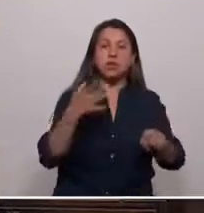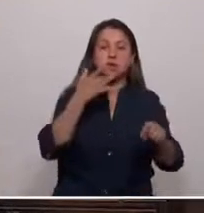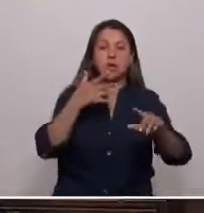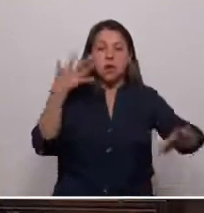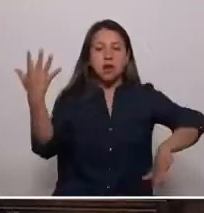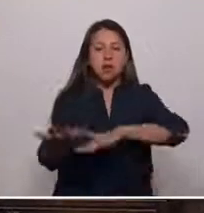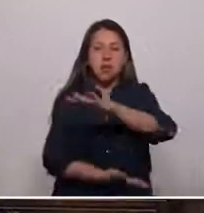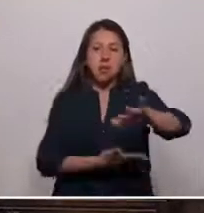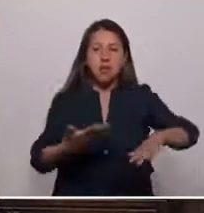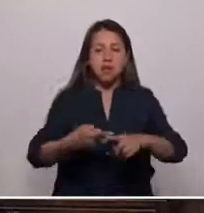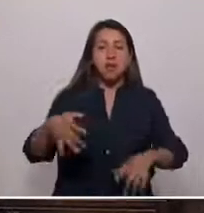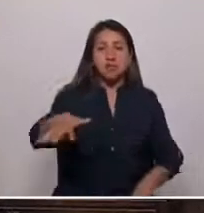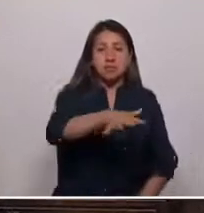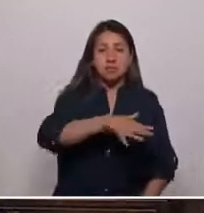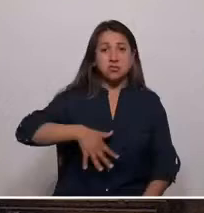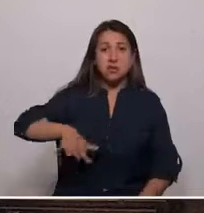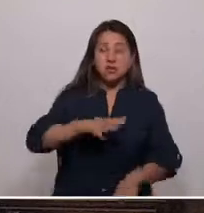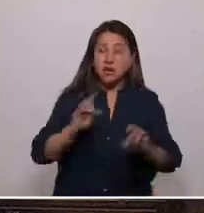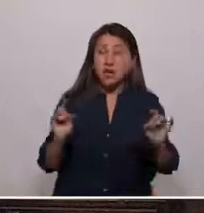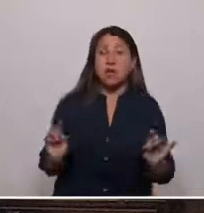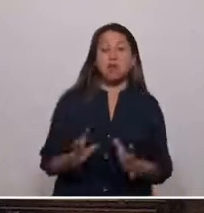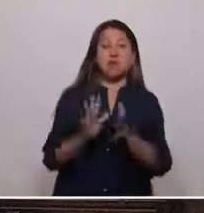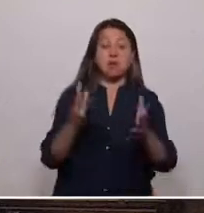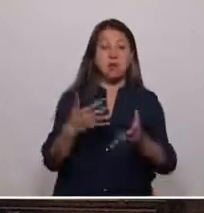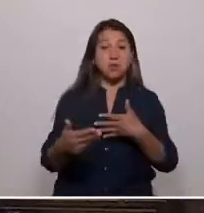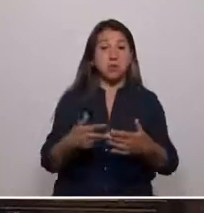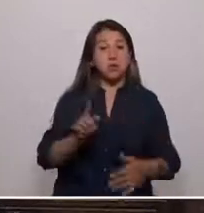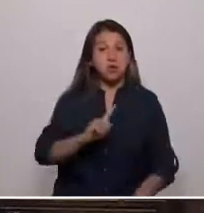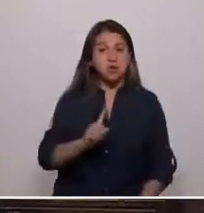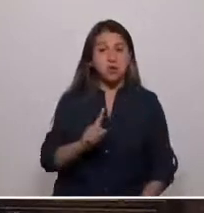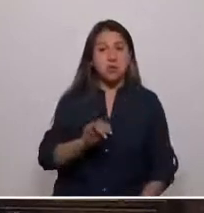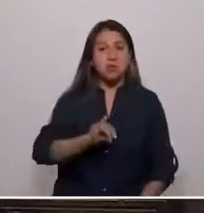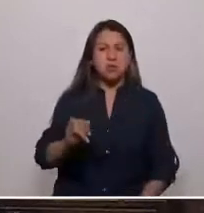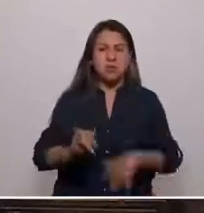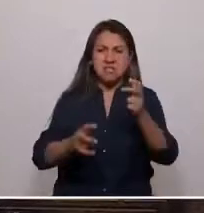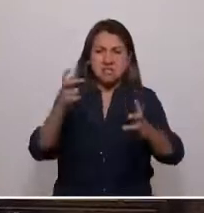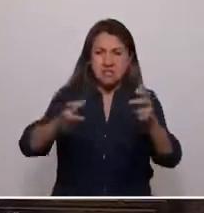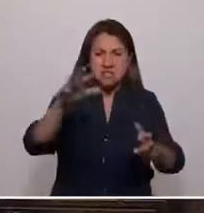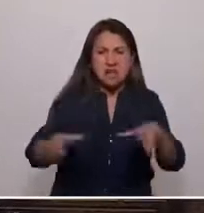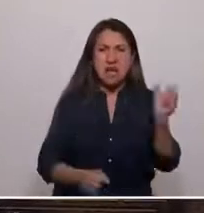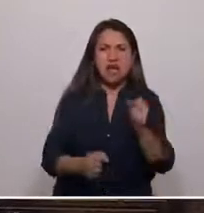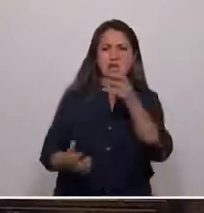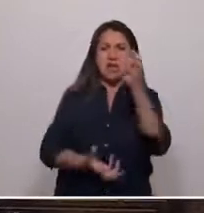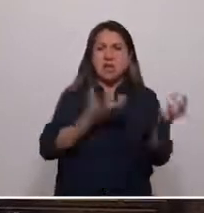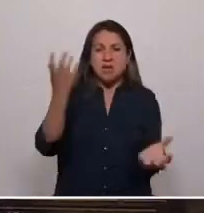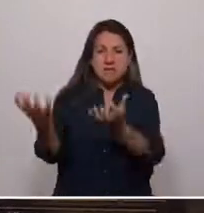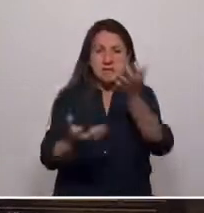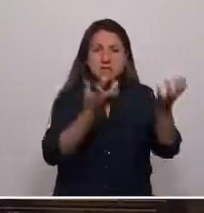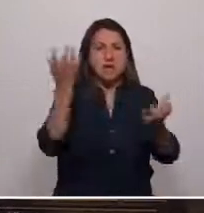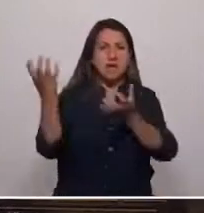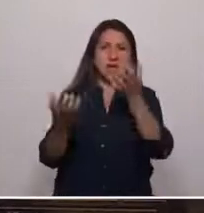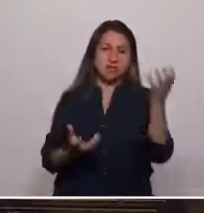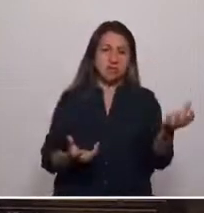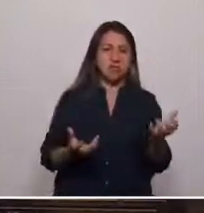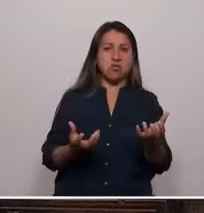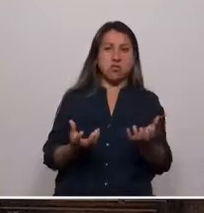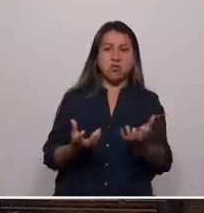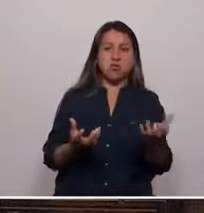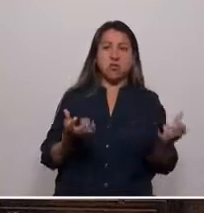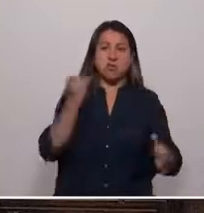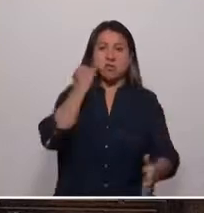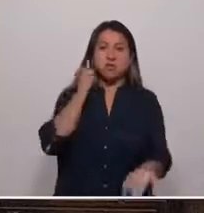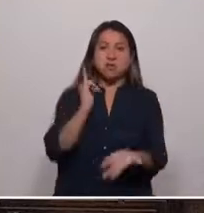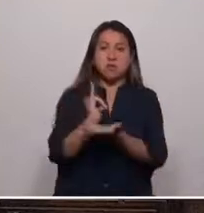precedió no tuvo nada de espontánea y le siguió el derrotero del saqueo, el incendio, la insurrección y el desborde institucional.